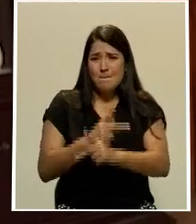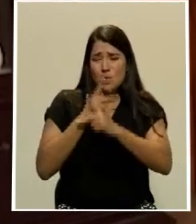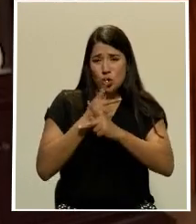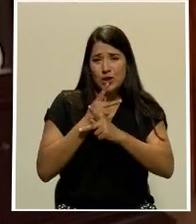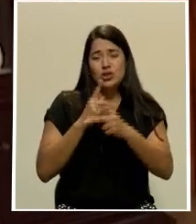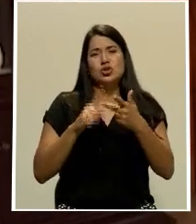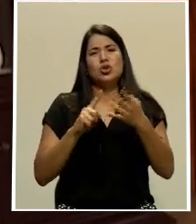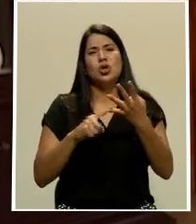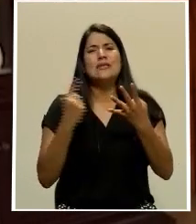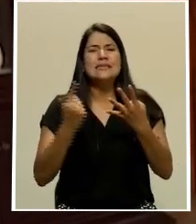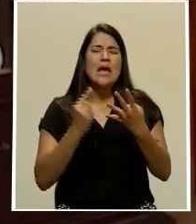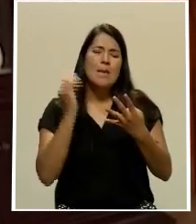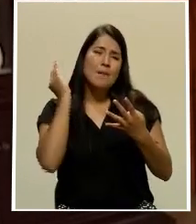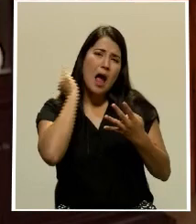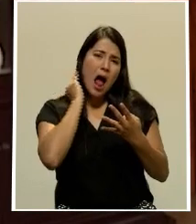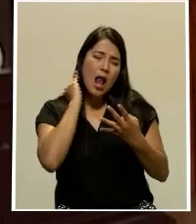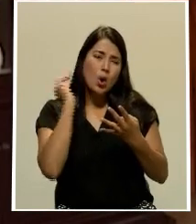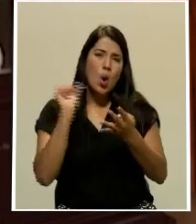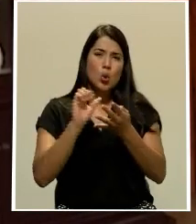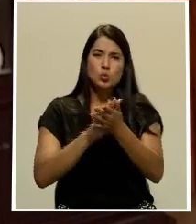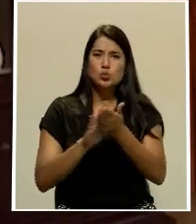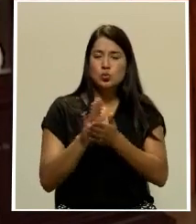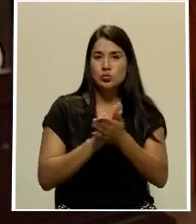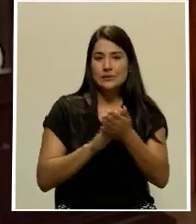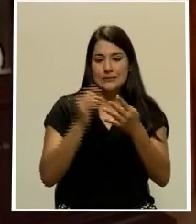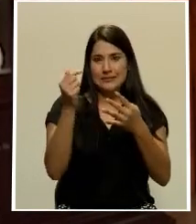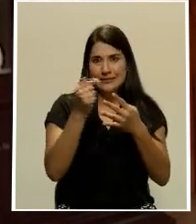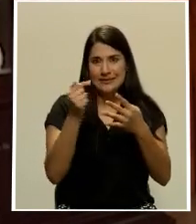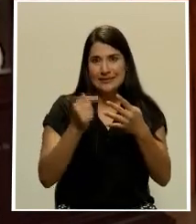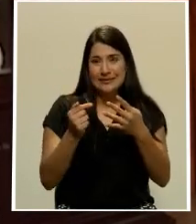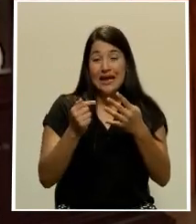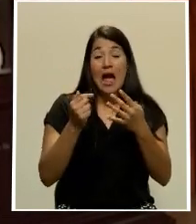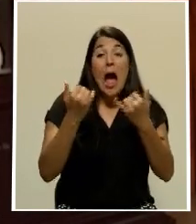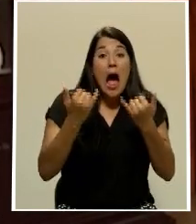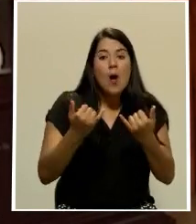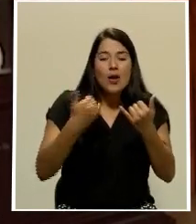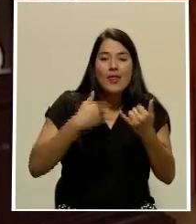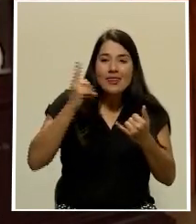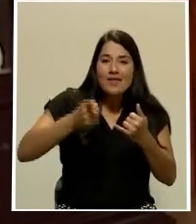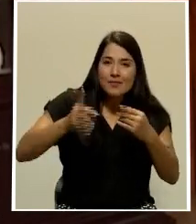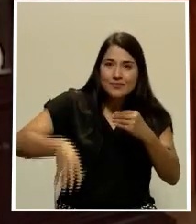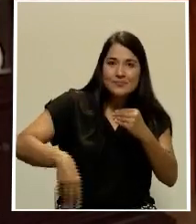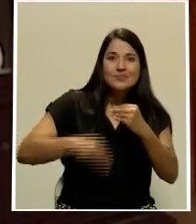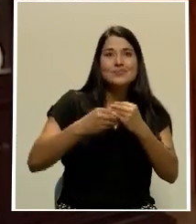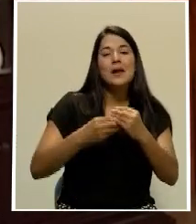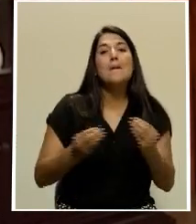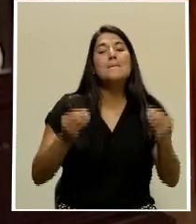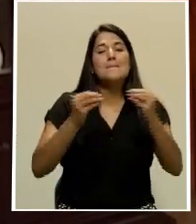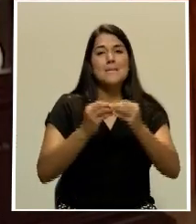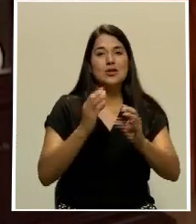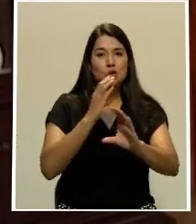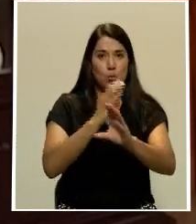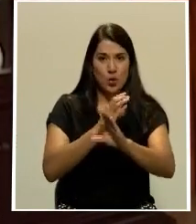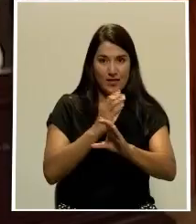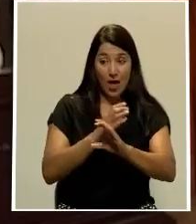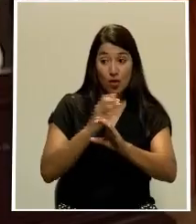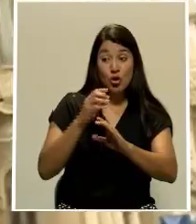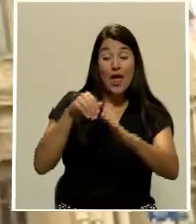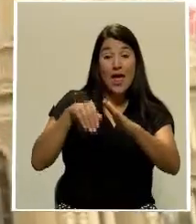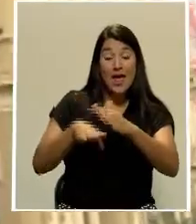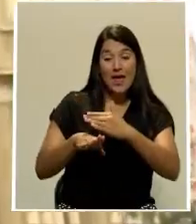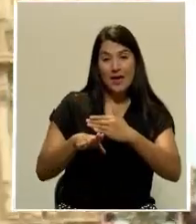siempre el alcohol en nuestras manos. Es decir, tenemos que adicionar una serie de elementos a nuestro salveque de